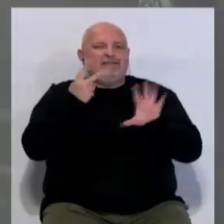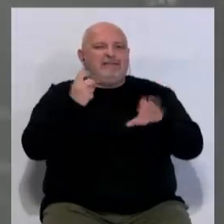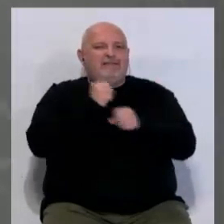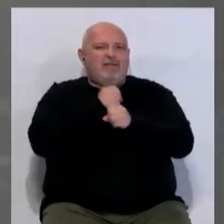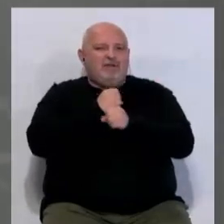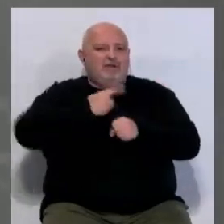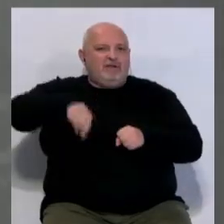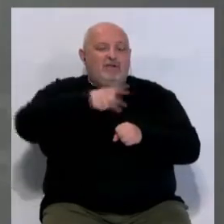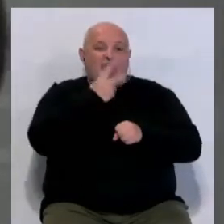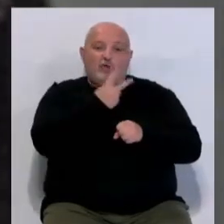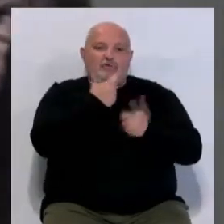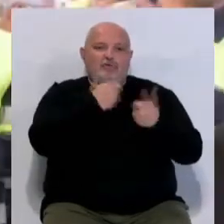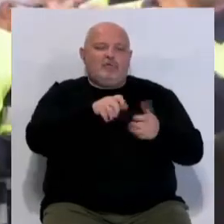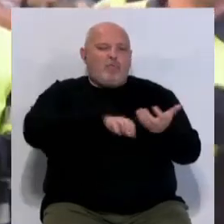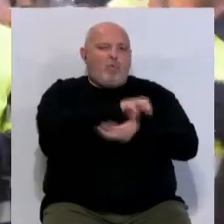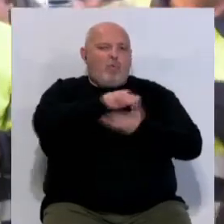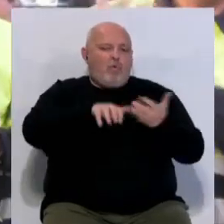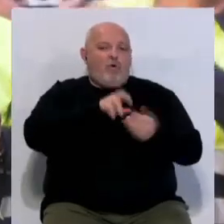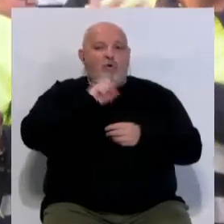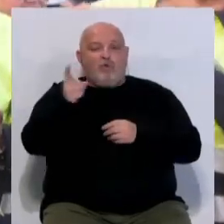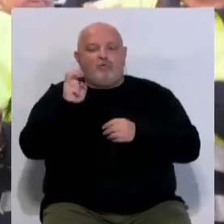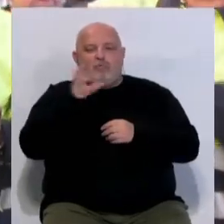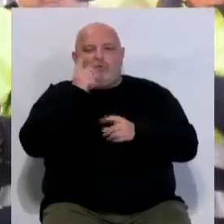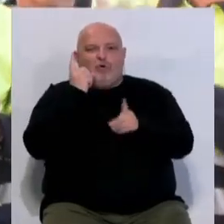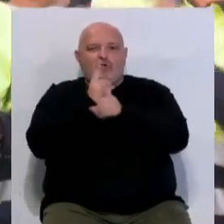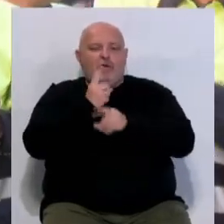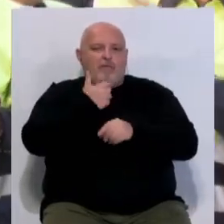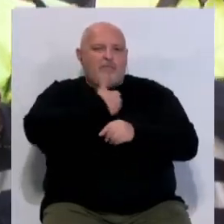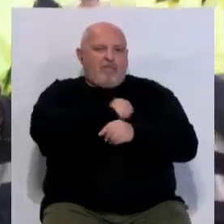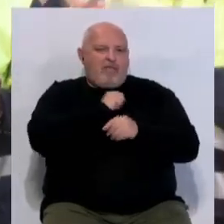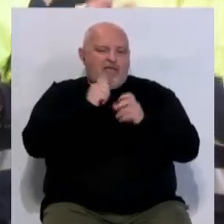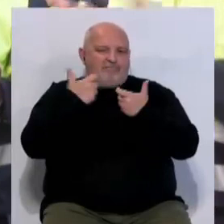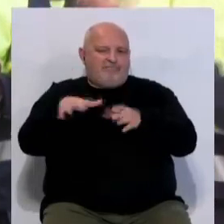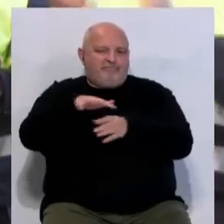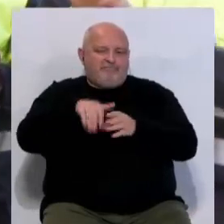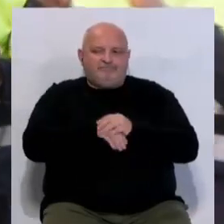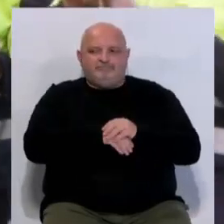siete trabajadores, dos por desorden público y otro por atentado contra la autoridad.